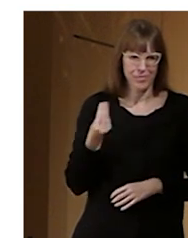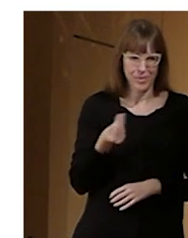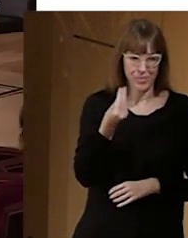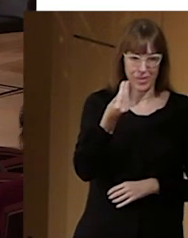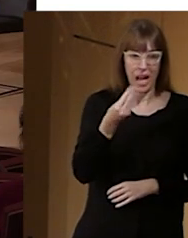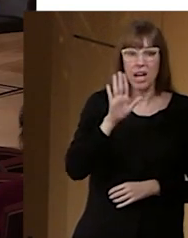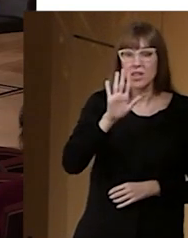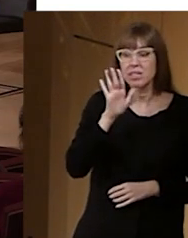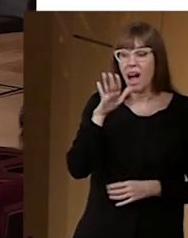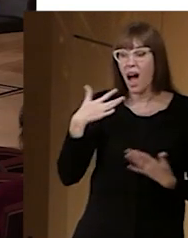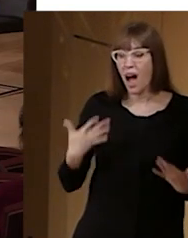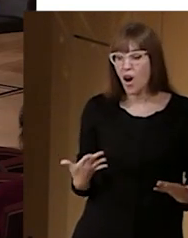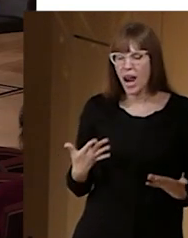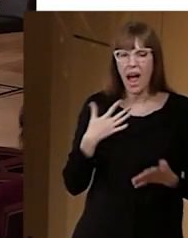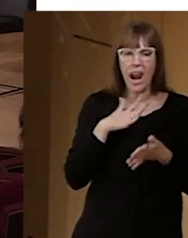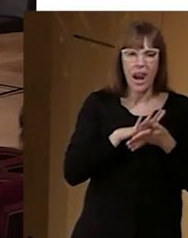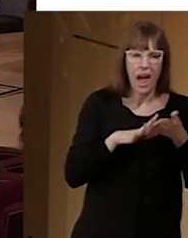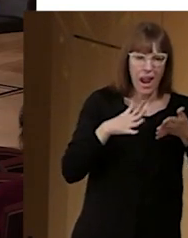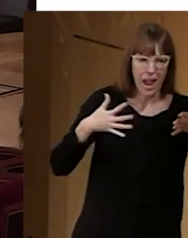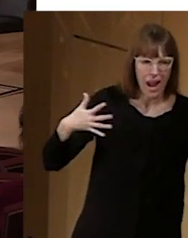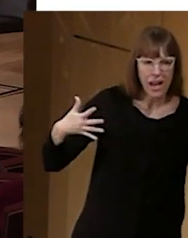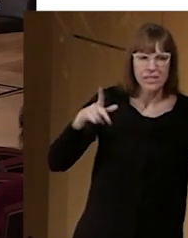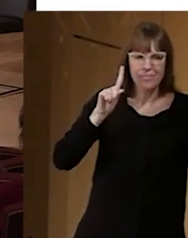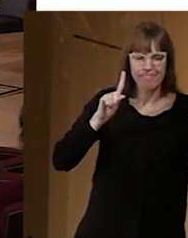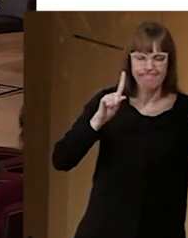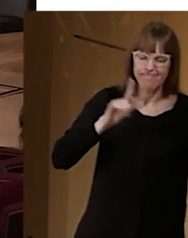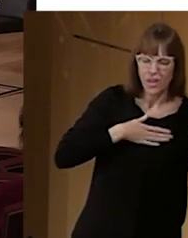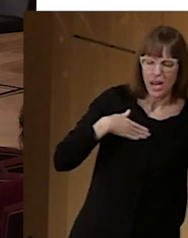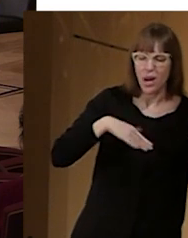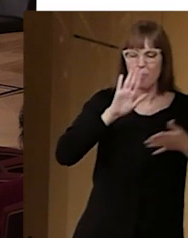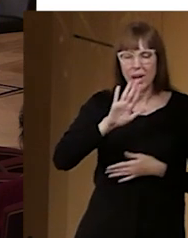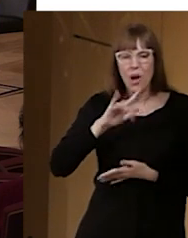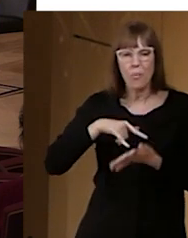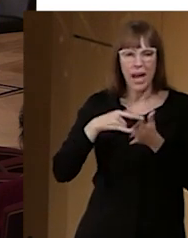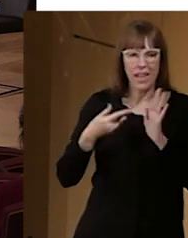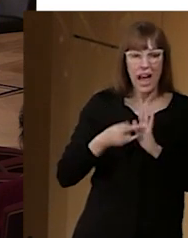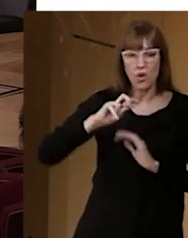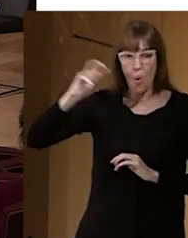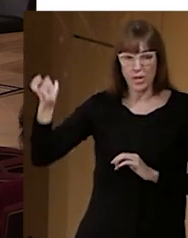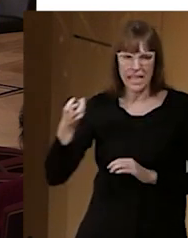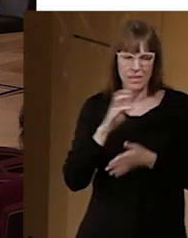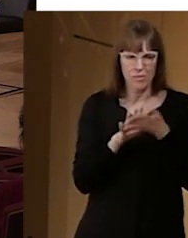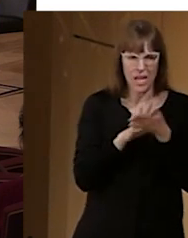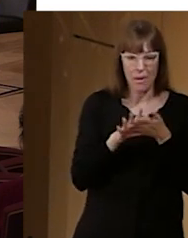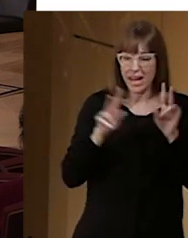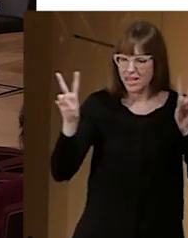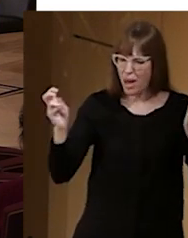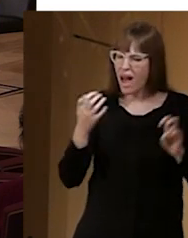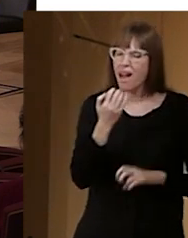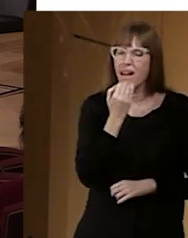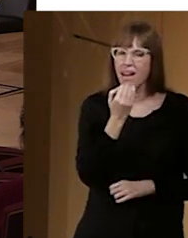voy a pasar, no me quiero enrollar mucho porque algunas medidas ya lo habéis mencionado, pero estos son algunos de los ejemplos,